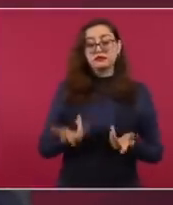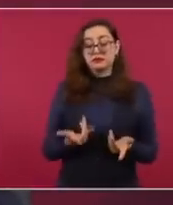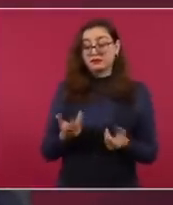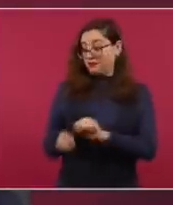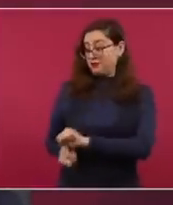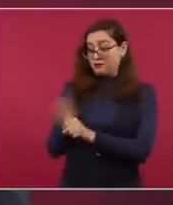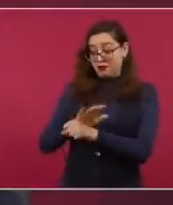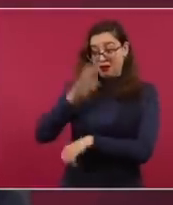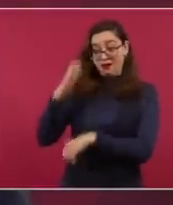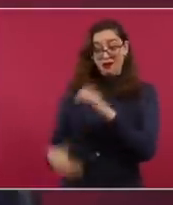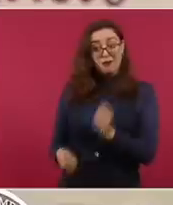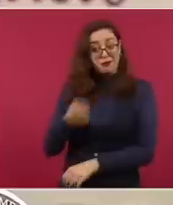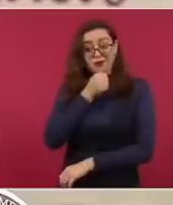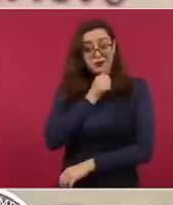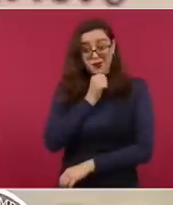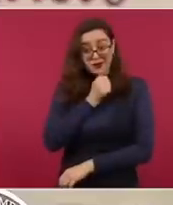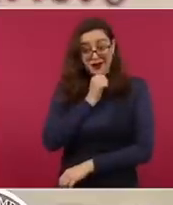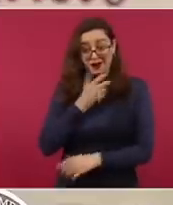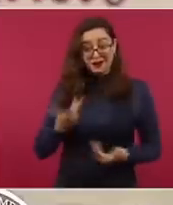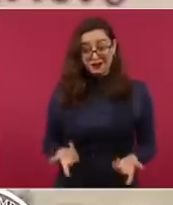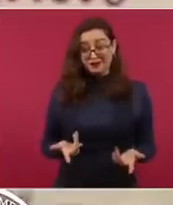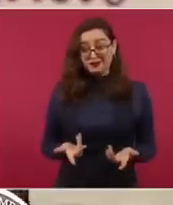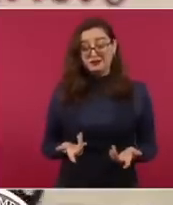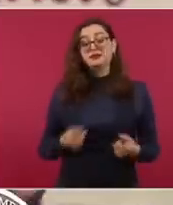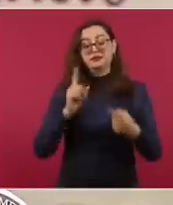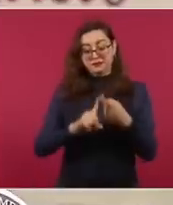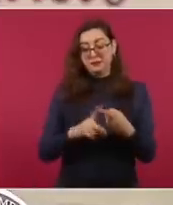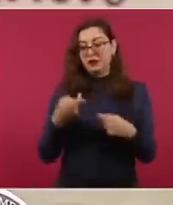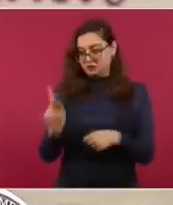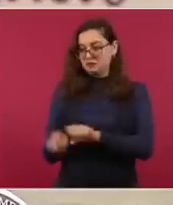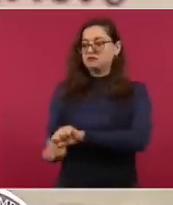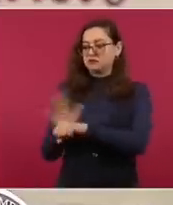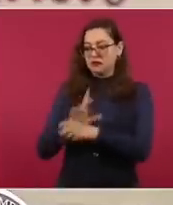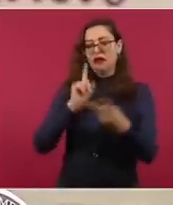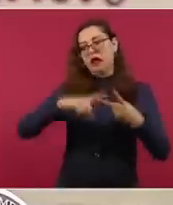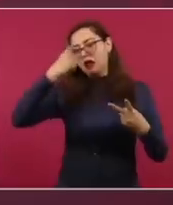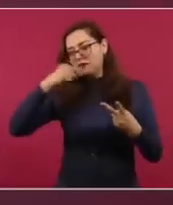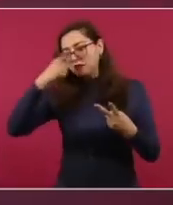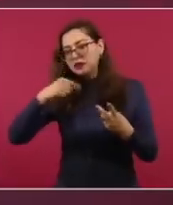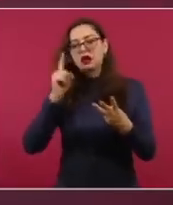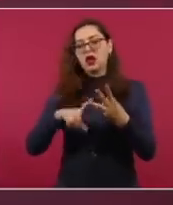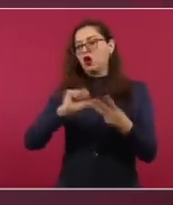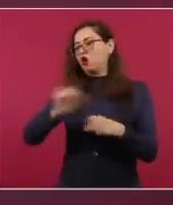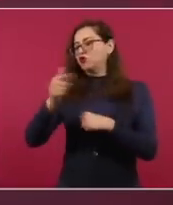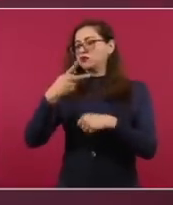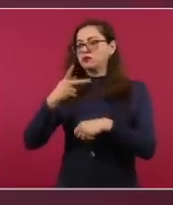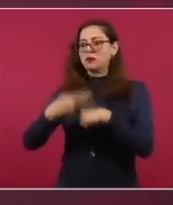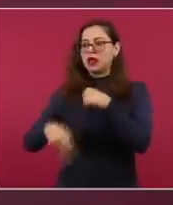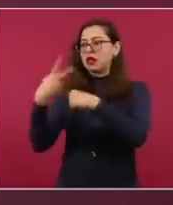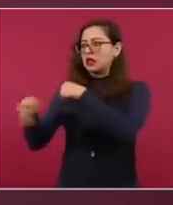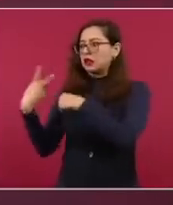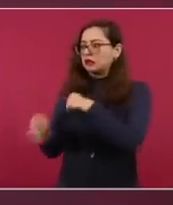a la pandemia que todavía vivimos, frente a la influenza y otros riesgos que tenemos de carácter sanitario. El